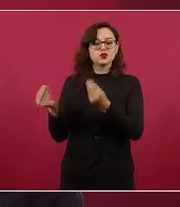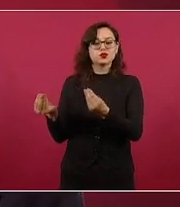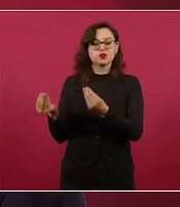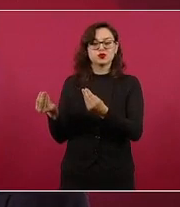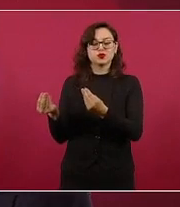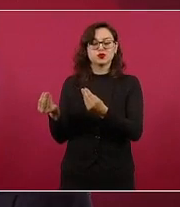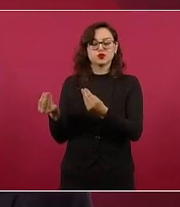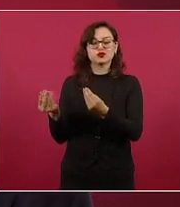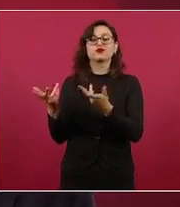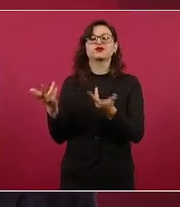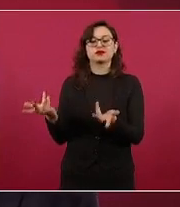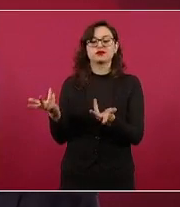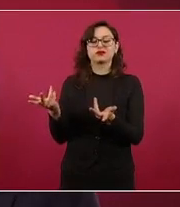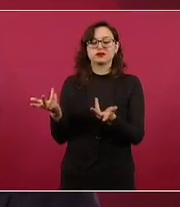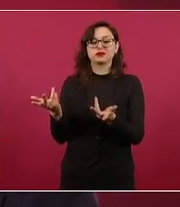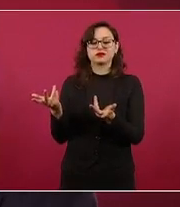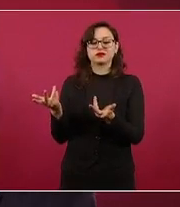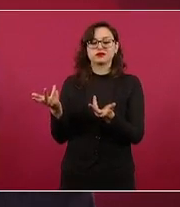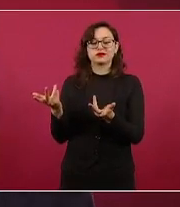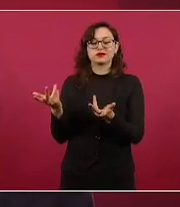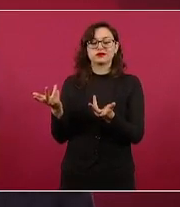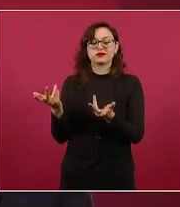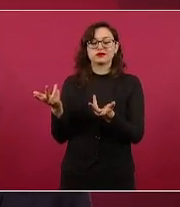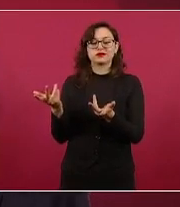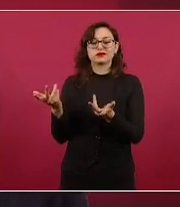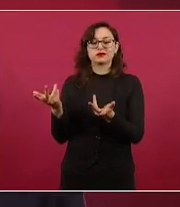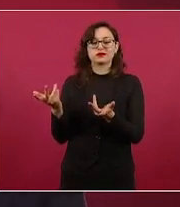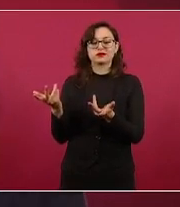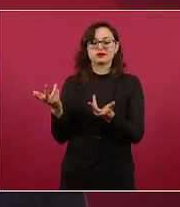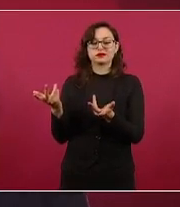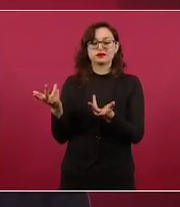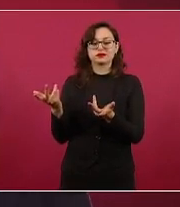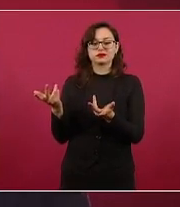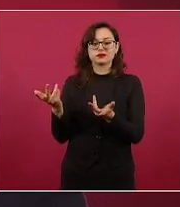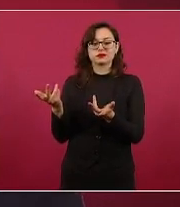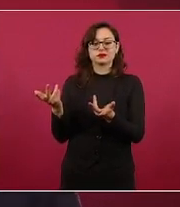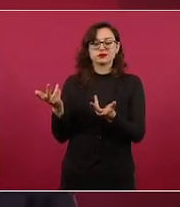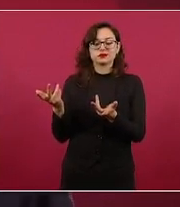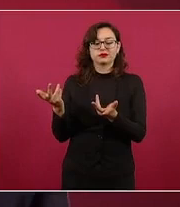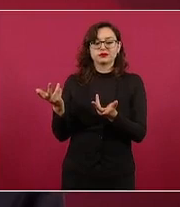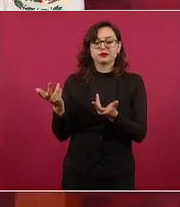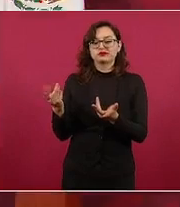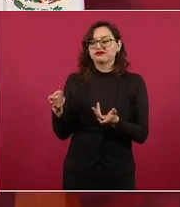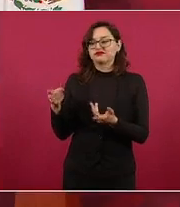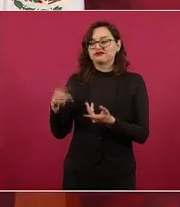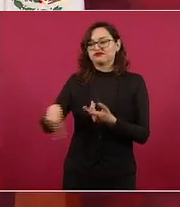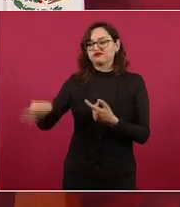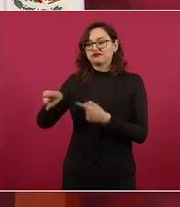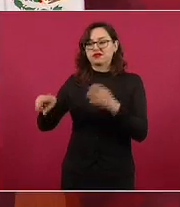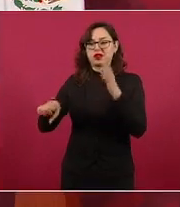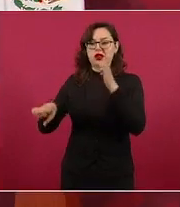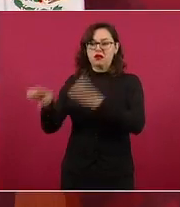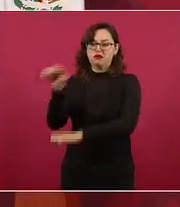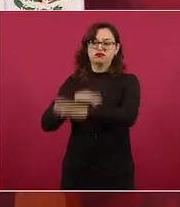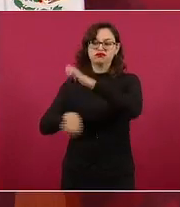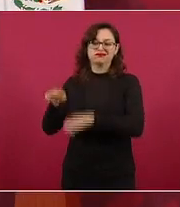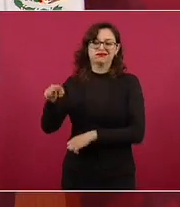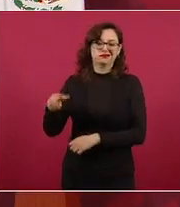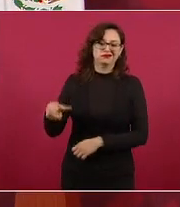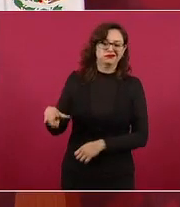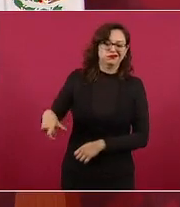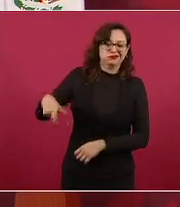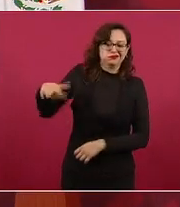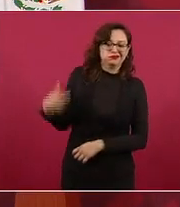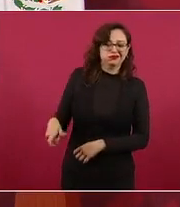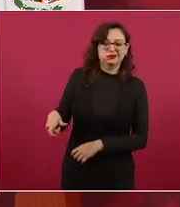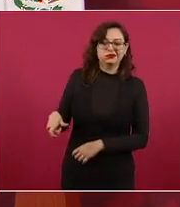y son los grandes inversionistas que